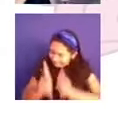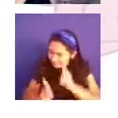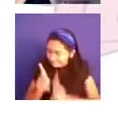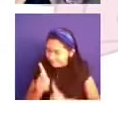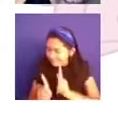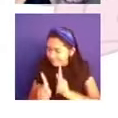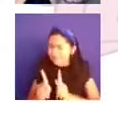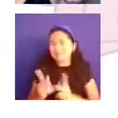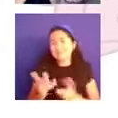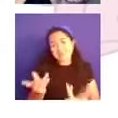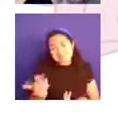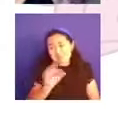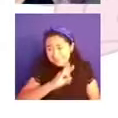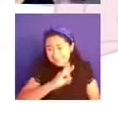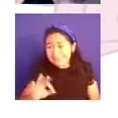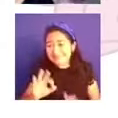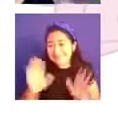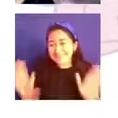Muchísimas gracias.